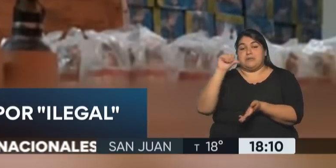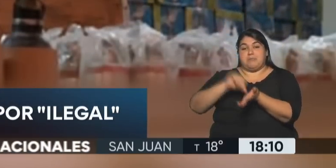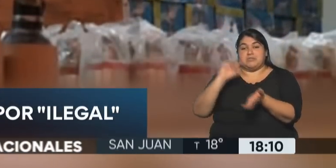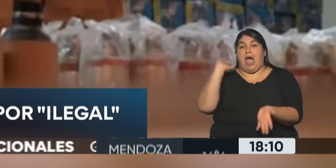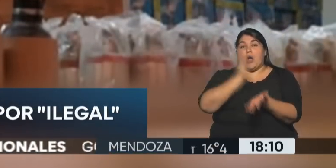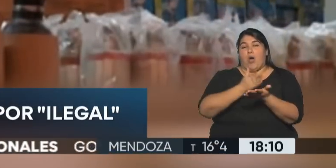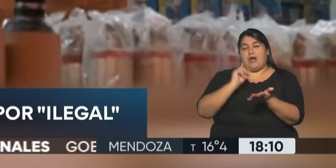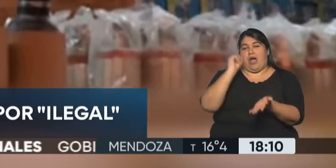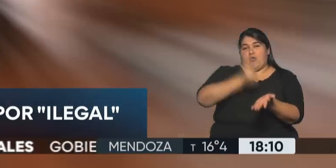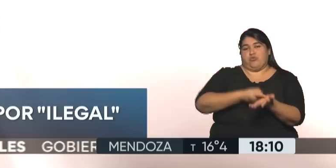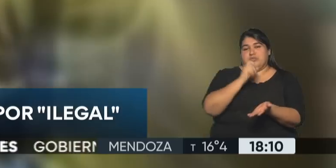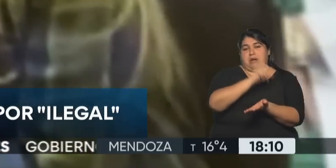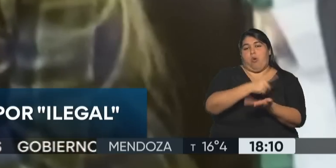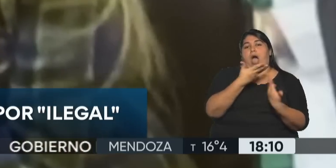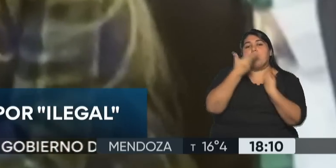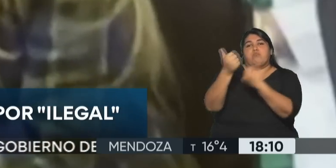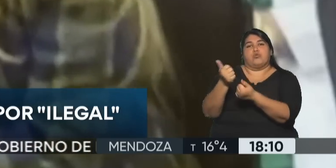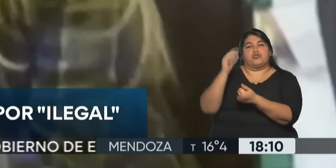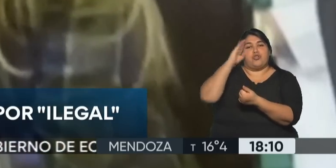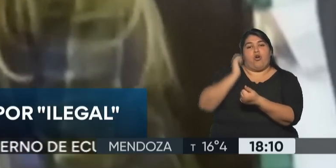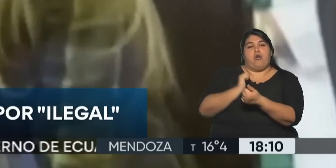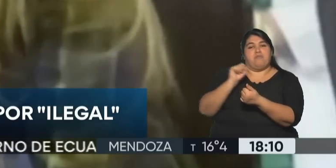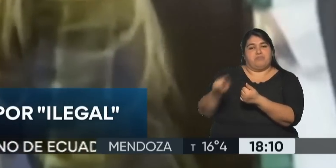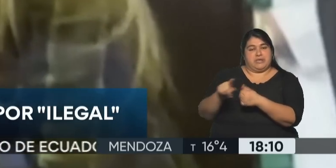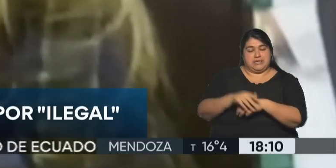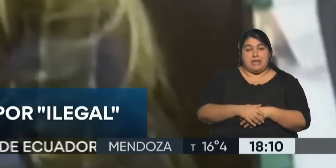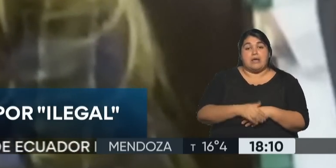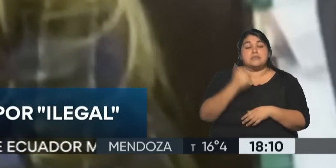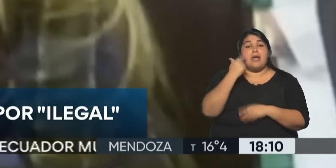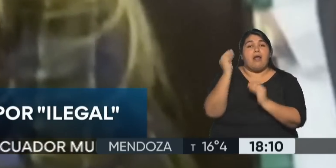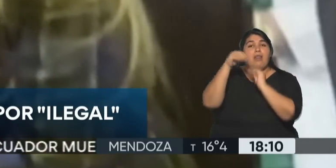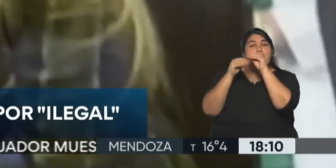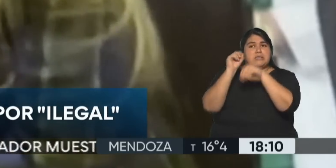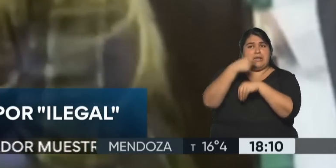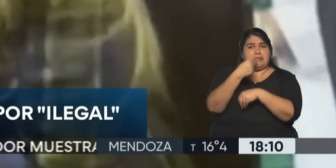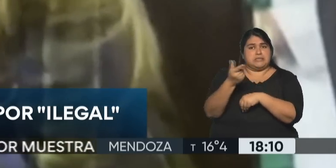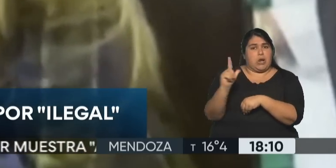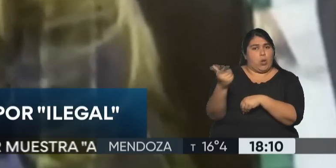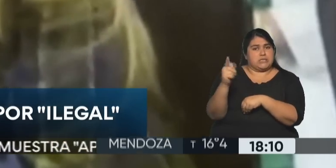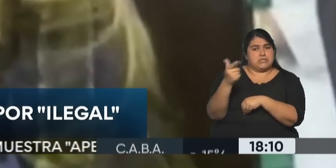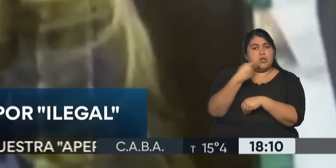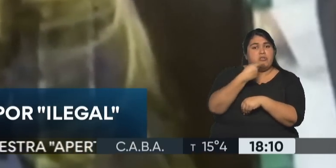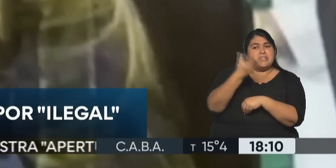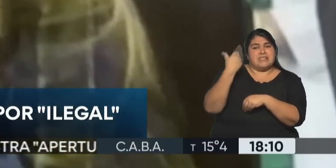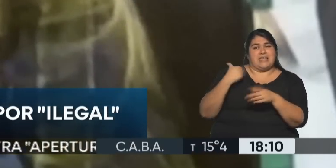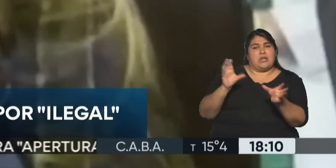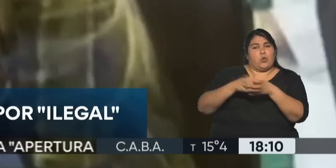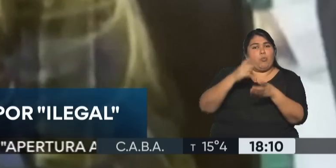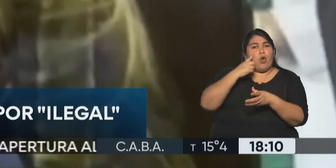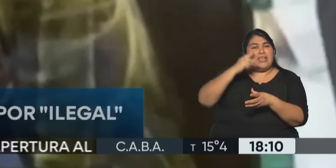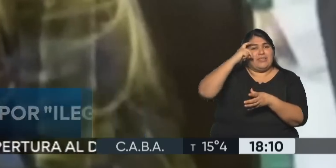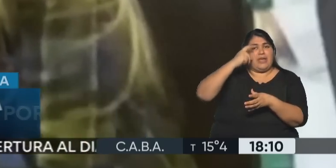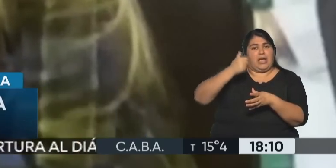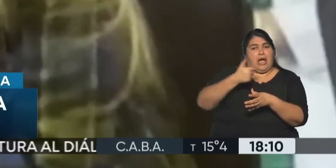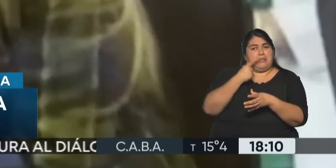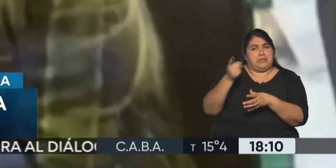al país vecino para apoyar el golpe. Se trata de una actuación inventada sobre el hecho que no existió, consideraron los miembros de IDEA y agregaron que